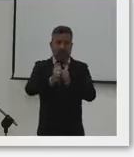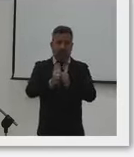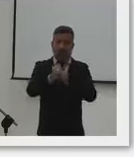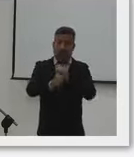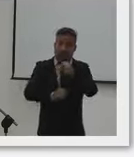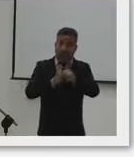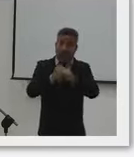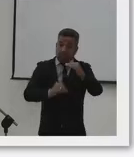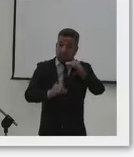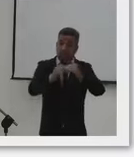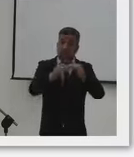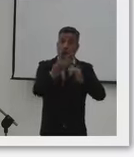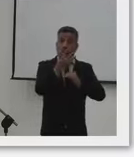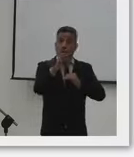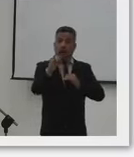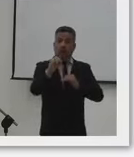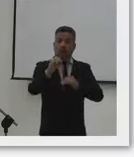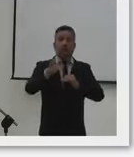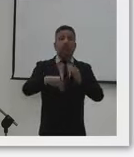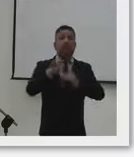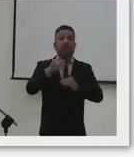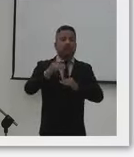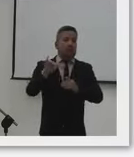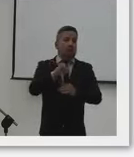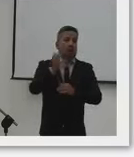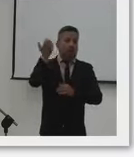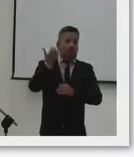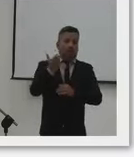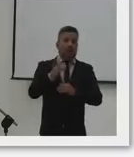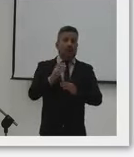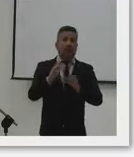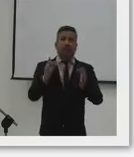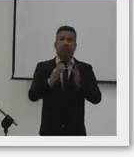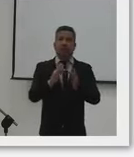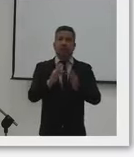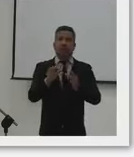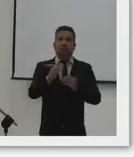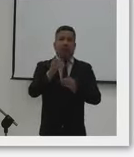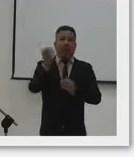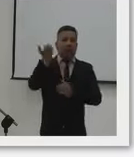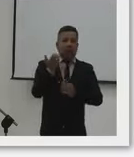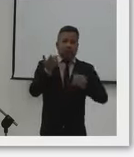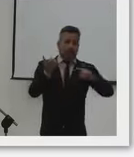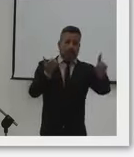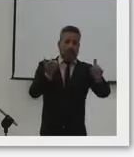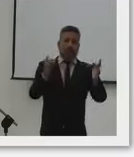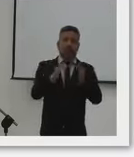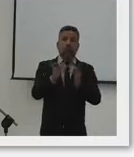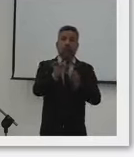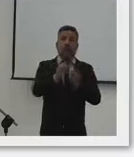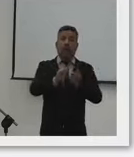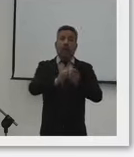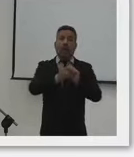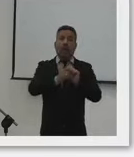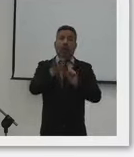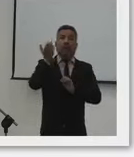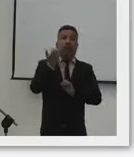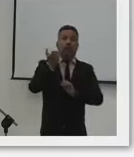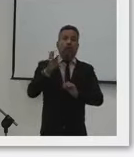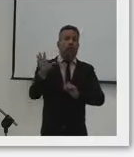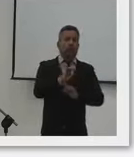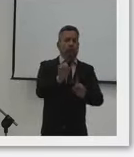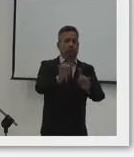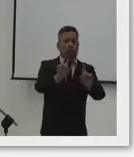que a los 40 años pudieran recibir ese incentivo. No llamaríamos a esto una pensión porque estaremos hablando de una